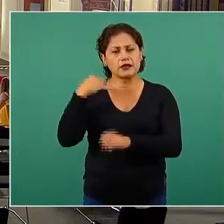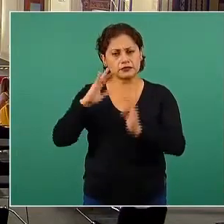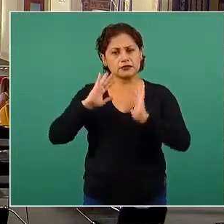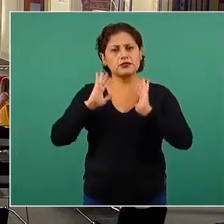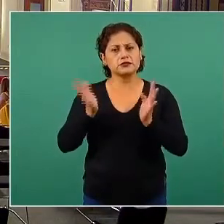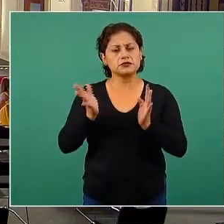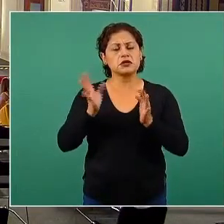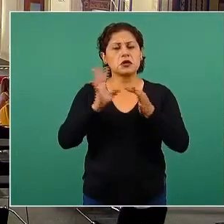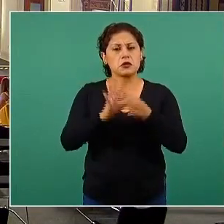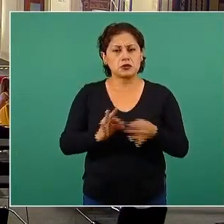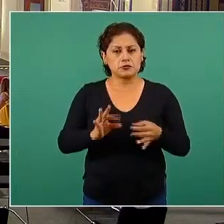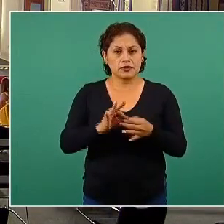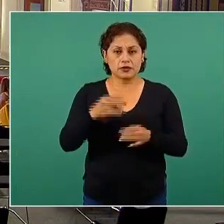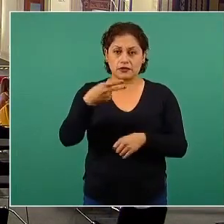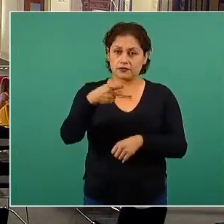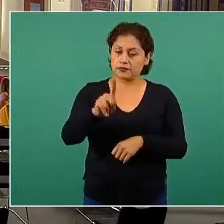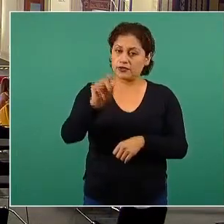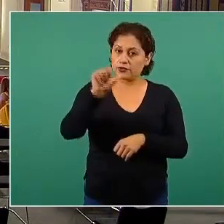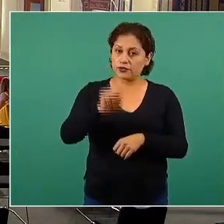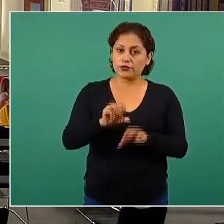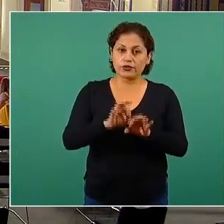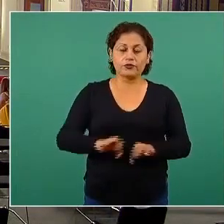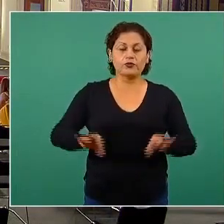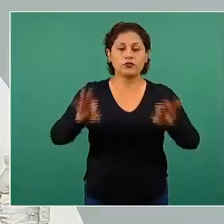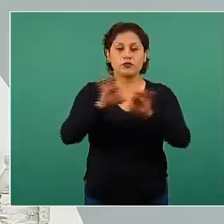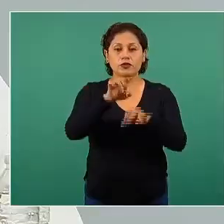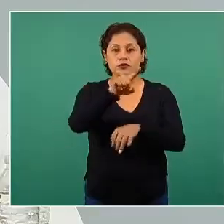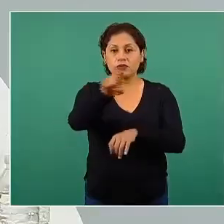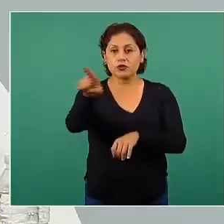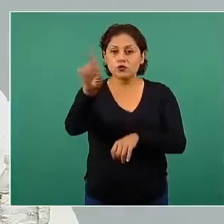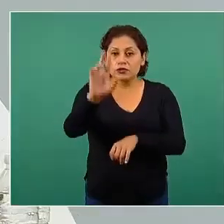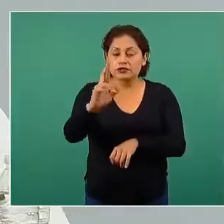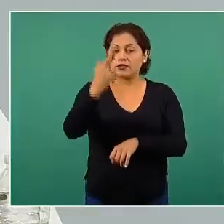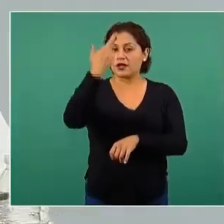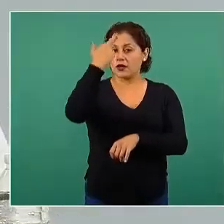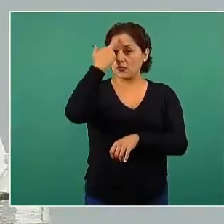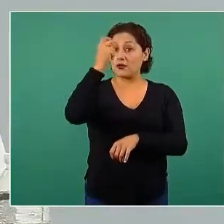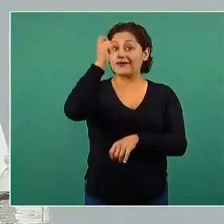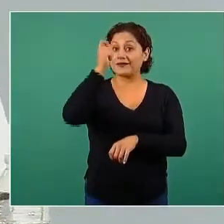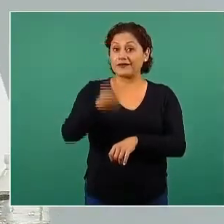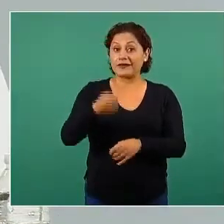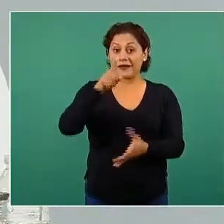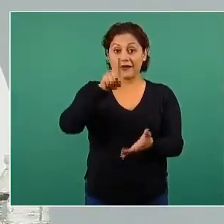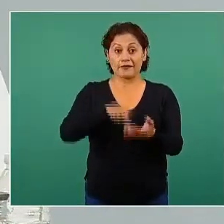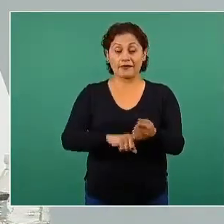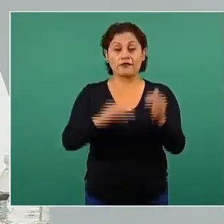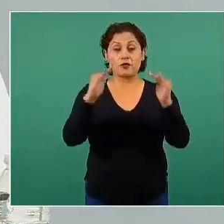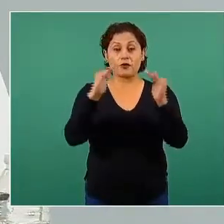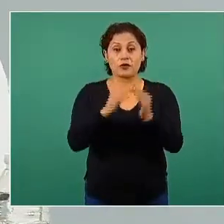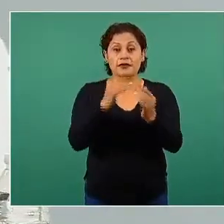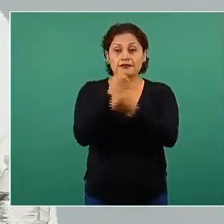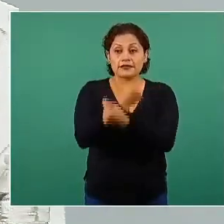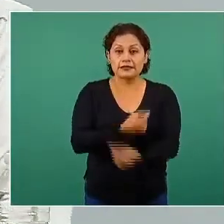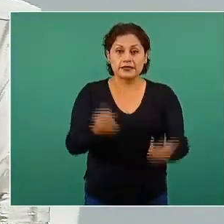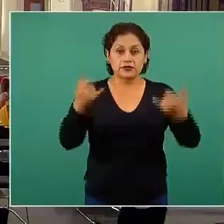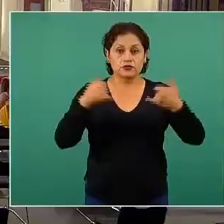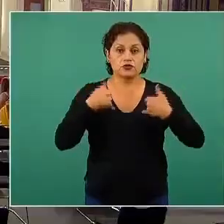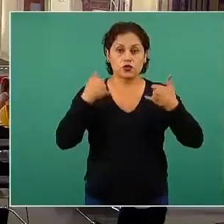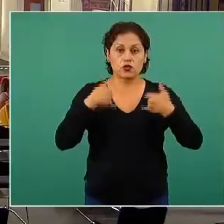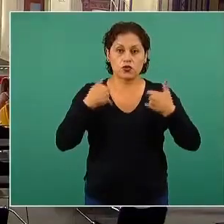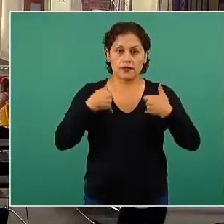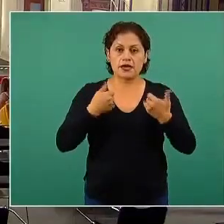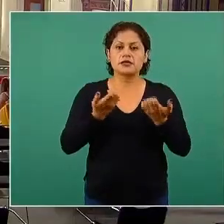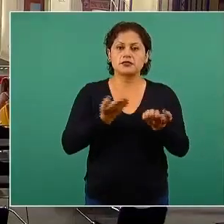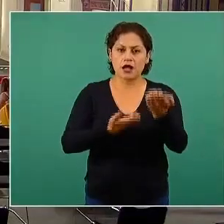cómo nuestras niñas y niños y adolescentes en casa pueden ejercitarse, es muy importante. Muchísimas